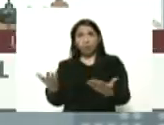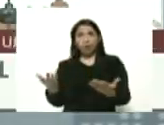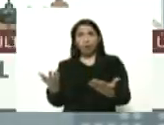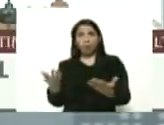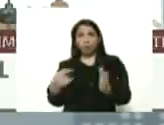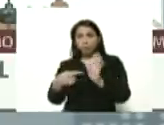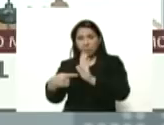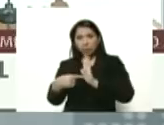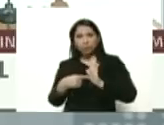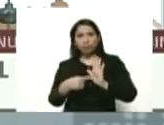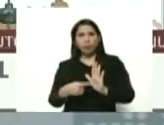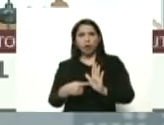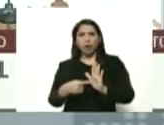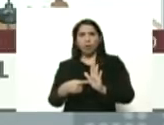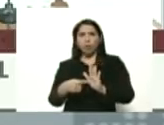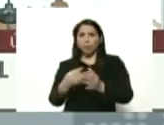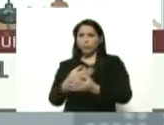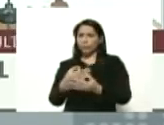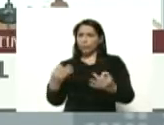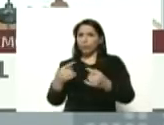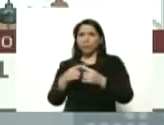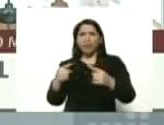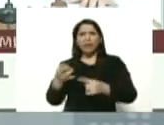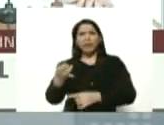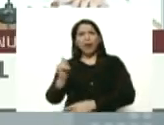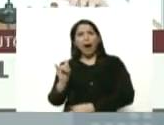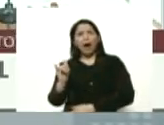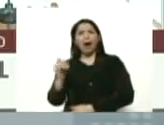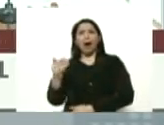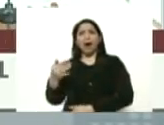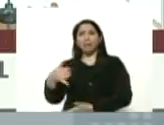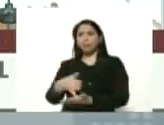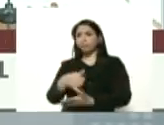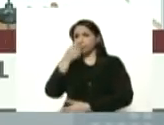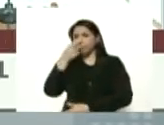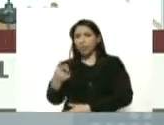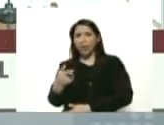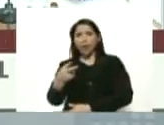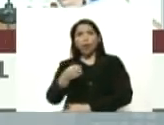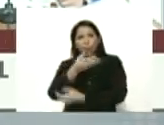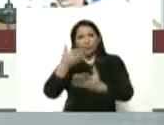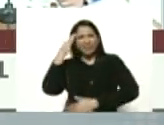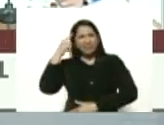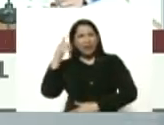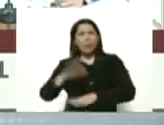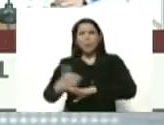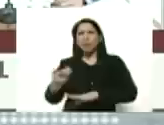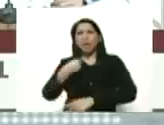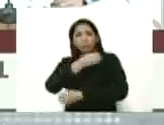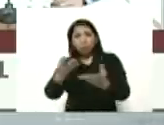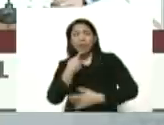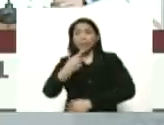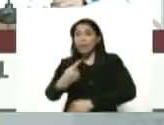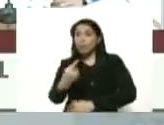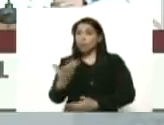demostrado ser exitosas pero ha habido un relajamiento ¿Ustedes saben por qué sea el relajamiento? Por lo que yo les digo a